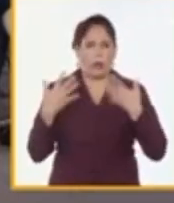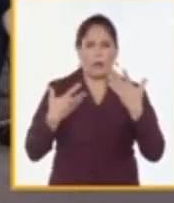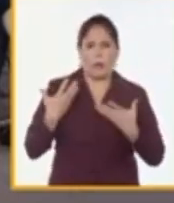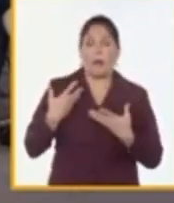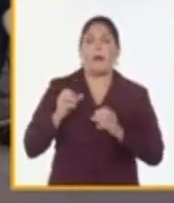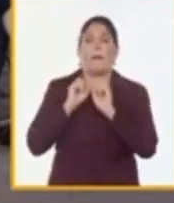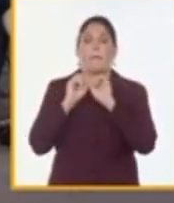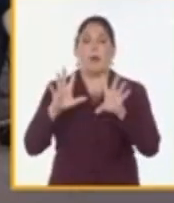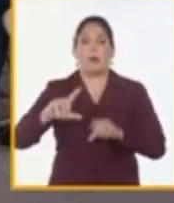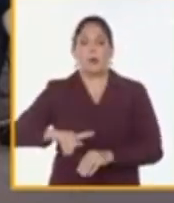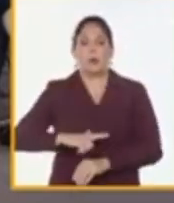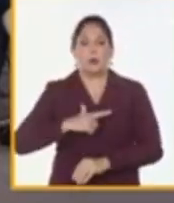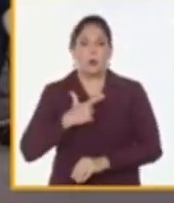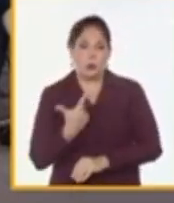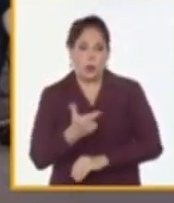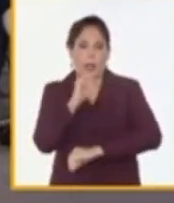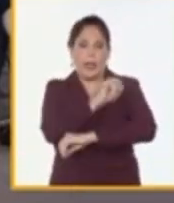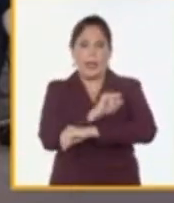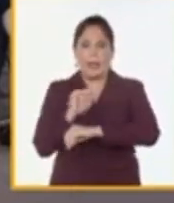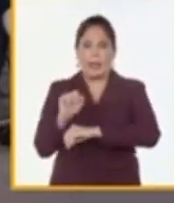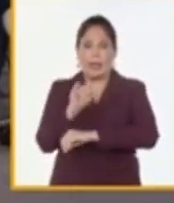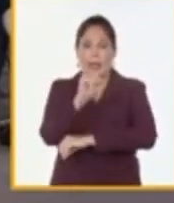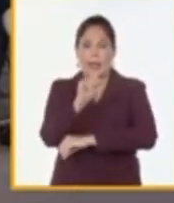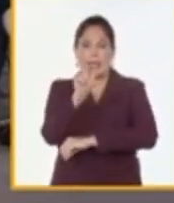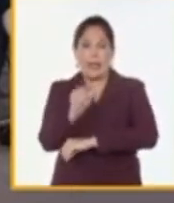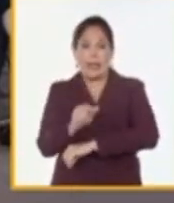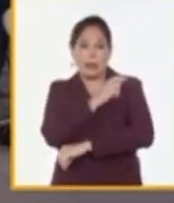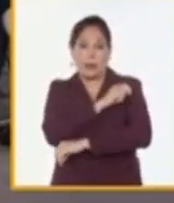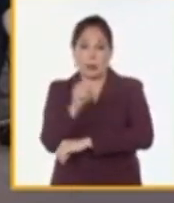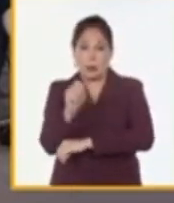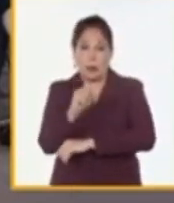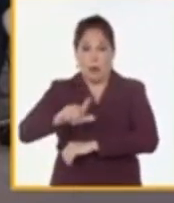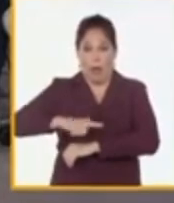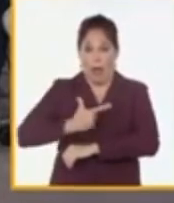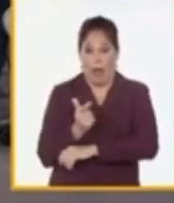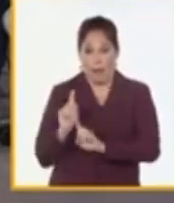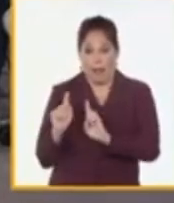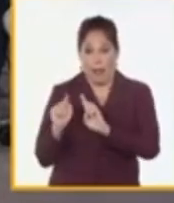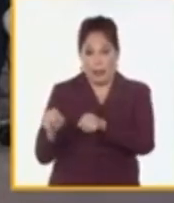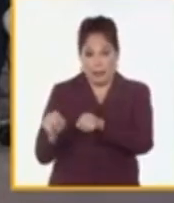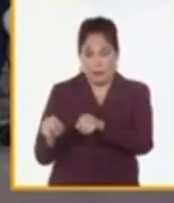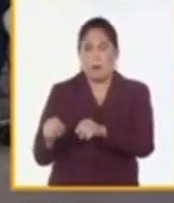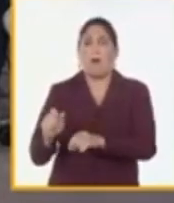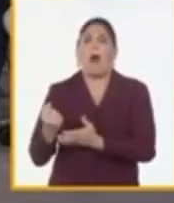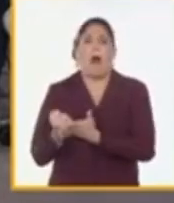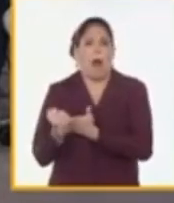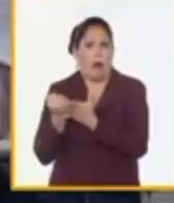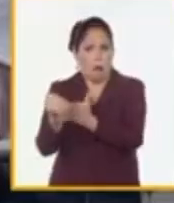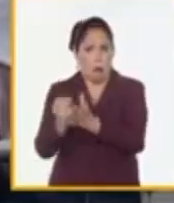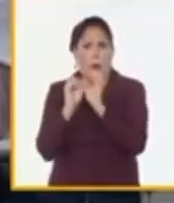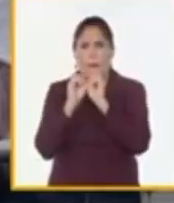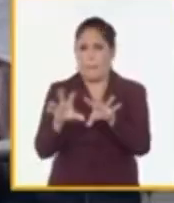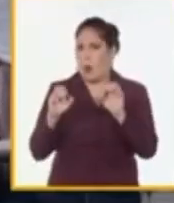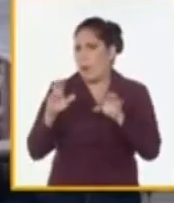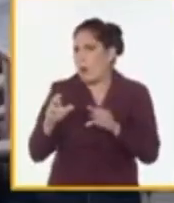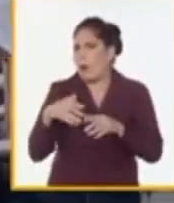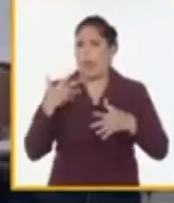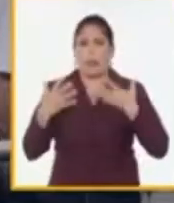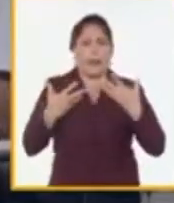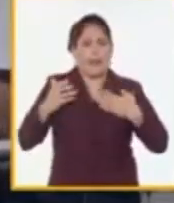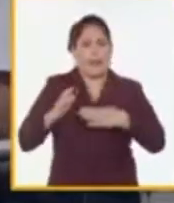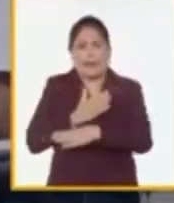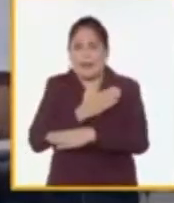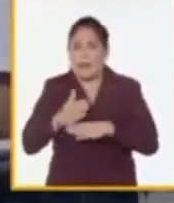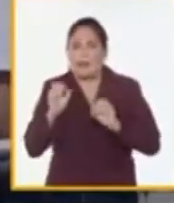promotores culturales e instructores de arte forman parte, ayudan a la población a organizar ese